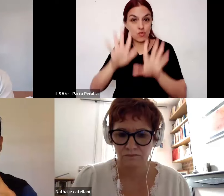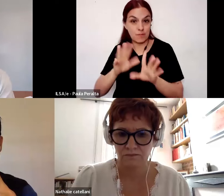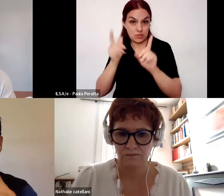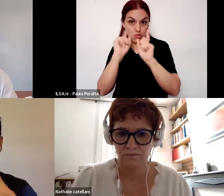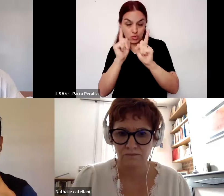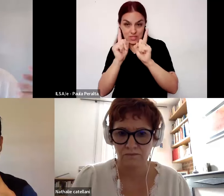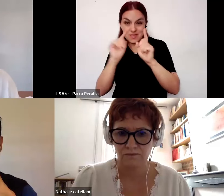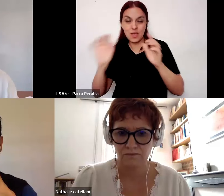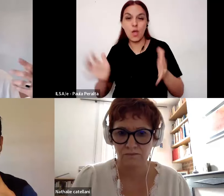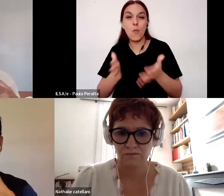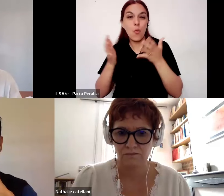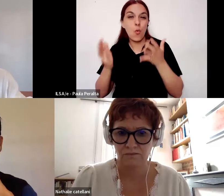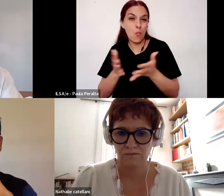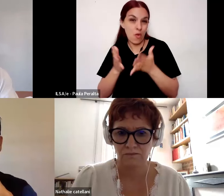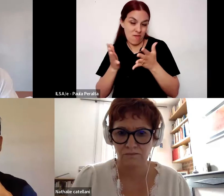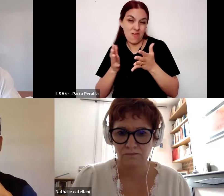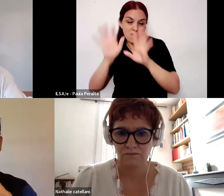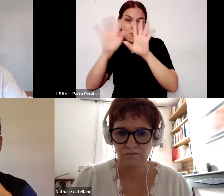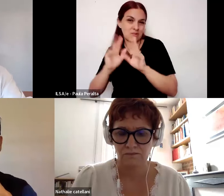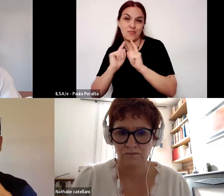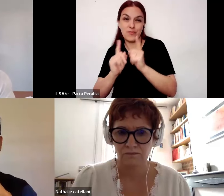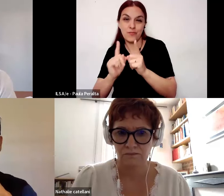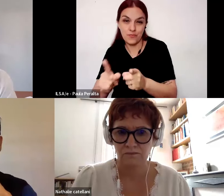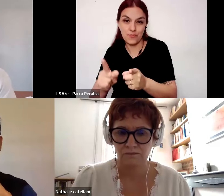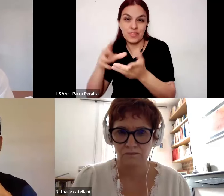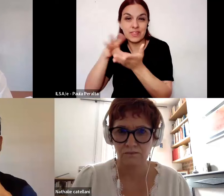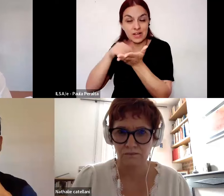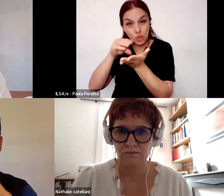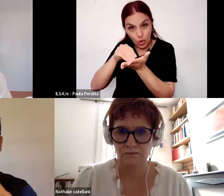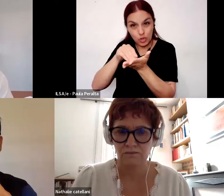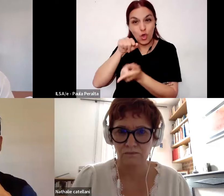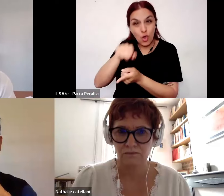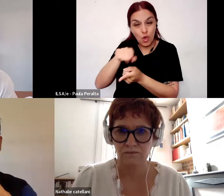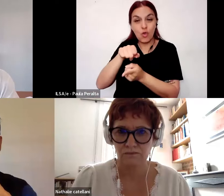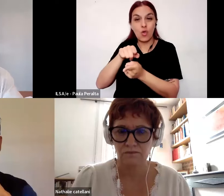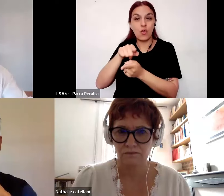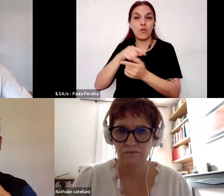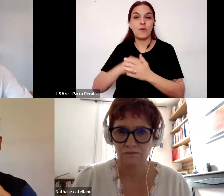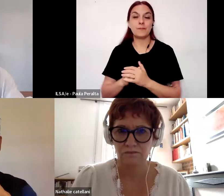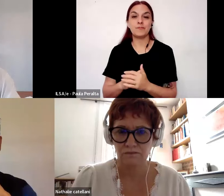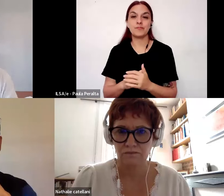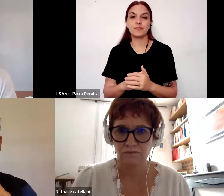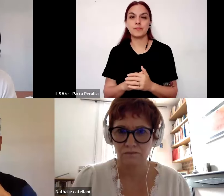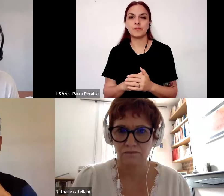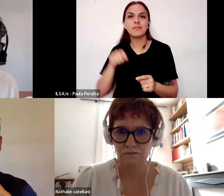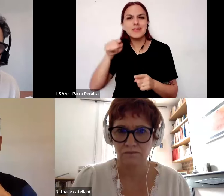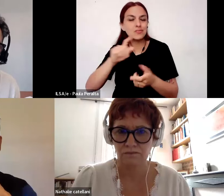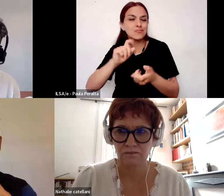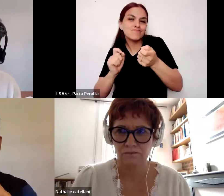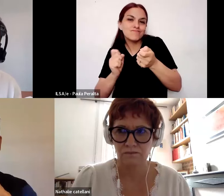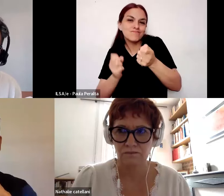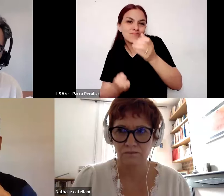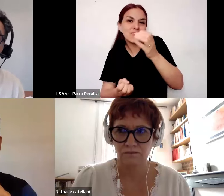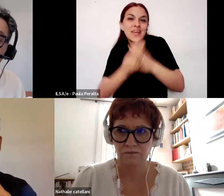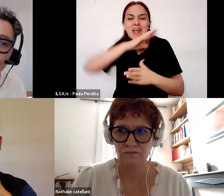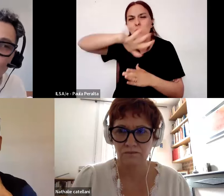la formación continua en territorio en el campo de la práctica profesional generó un campo muy propicio